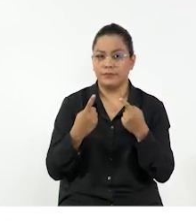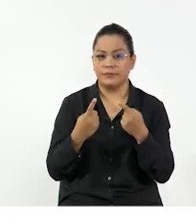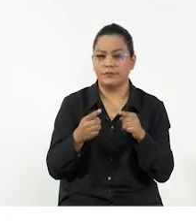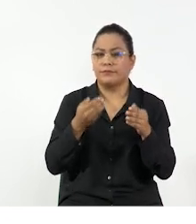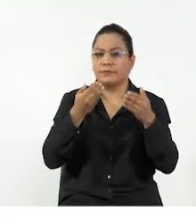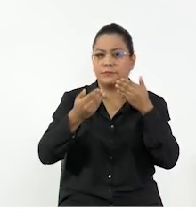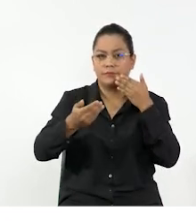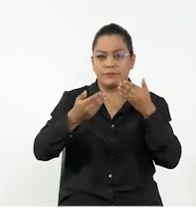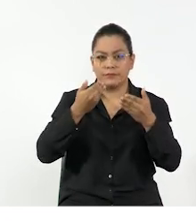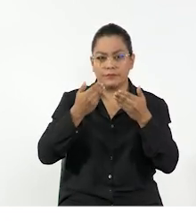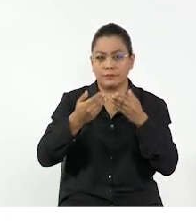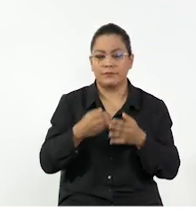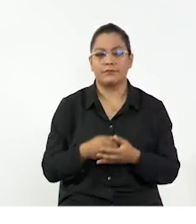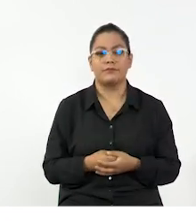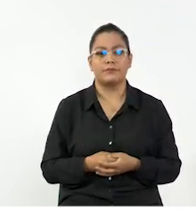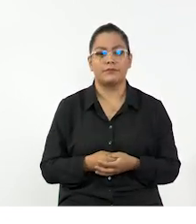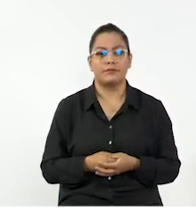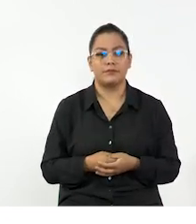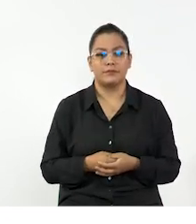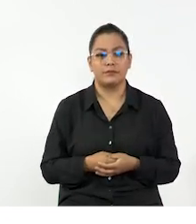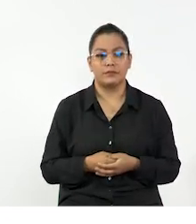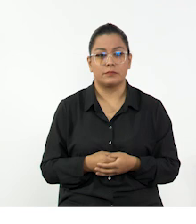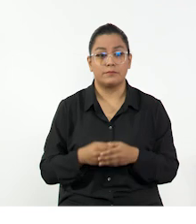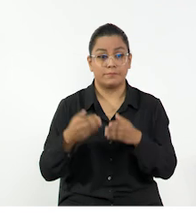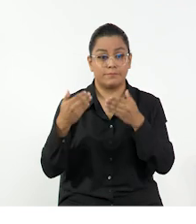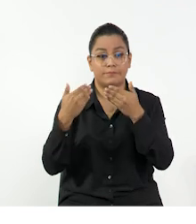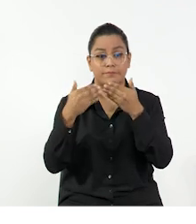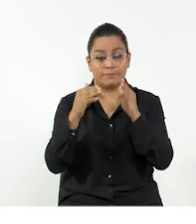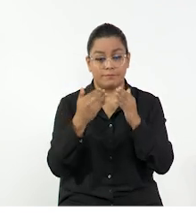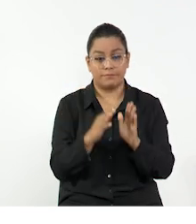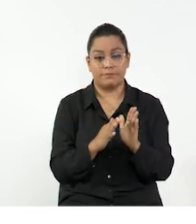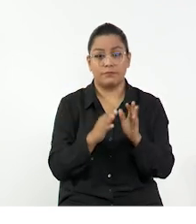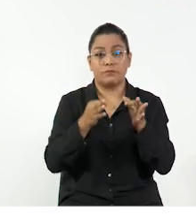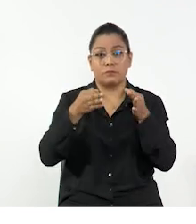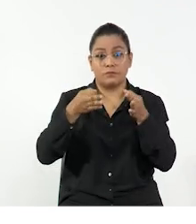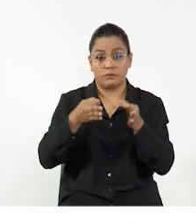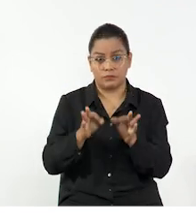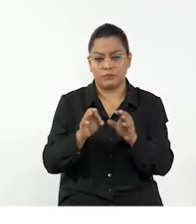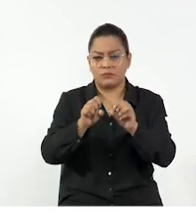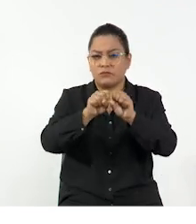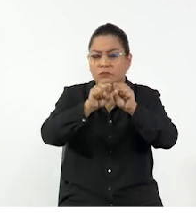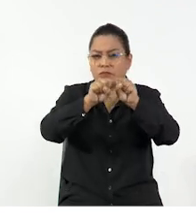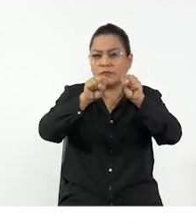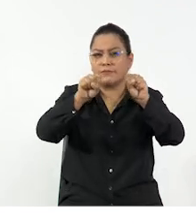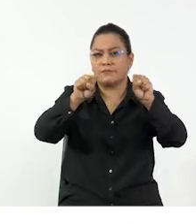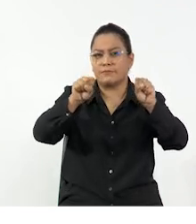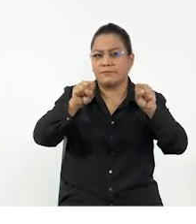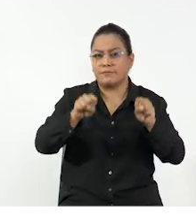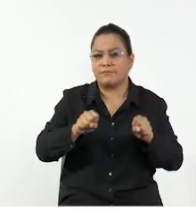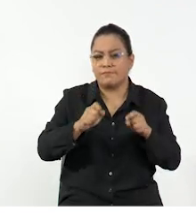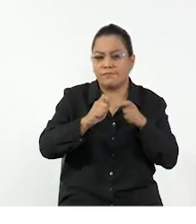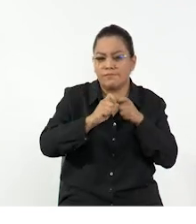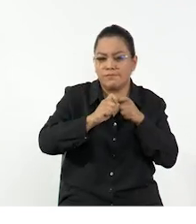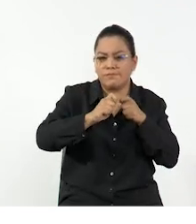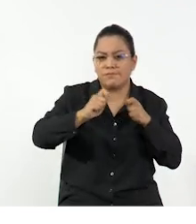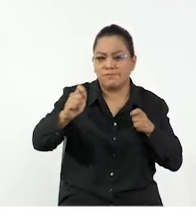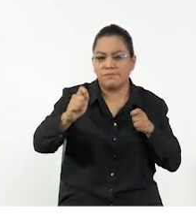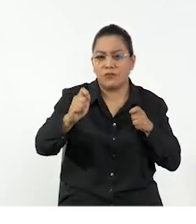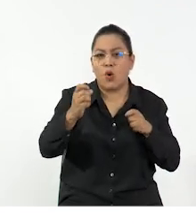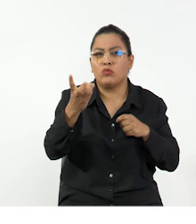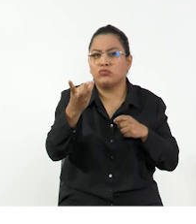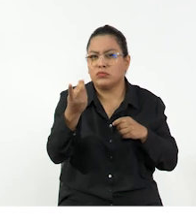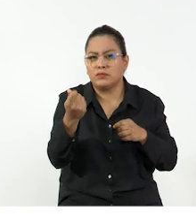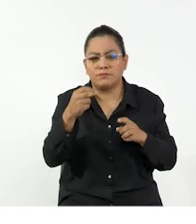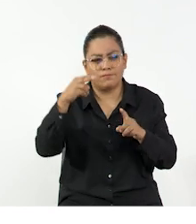Sin embargo, como ya lo mencionamos anteriormente, existen diversas unidades o un sistema